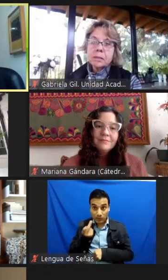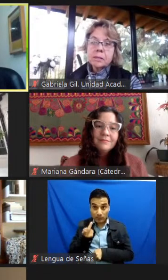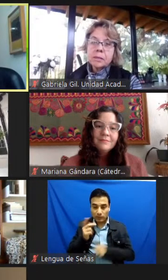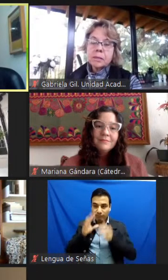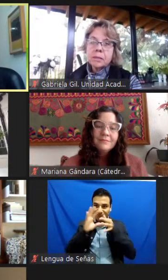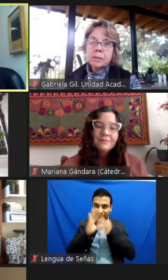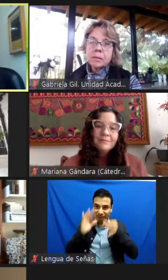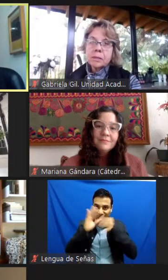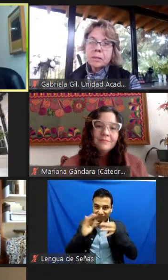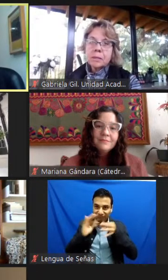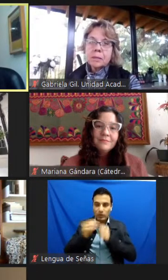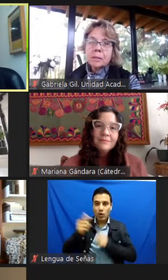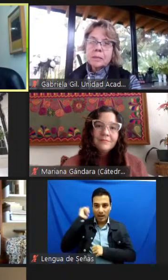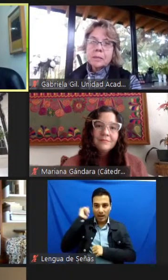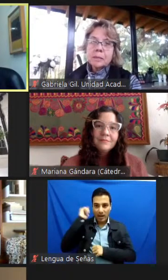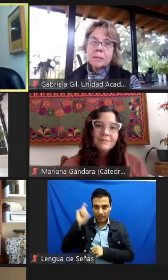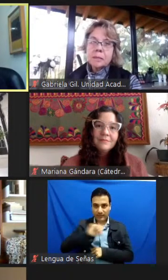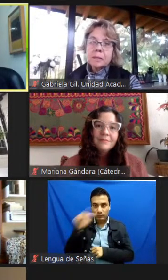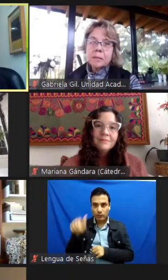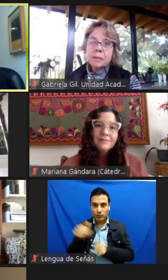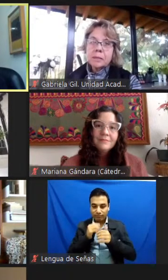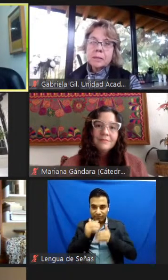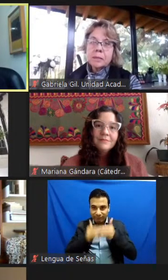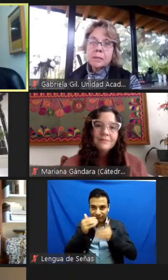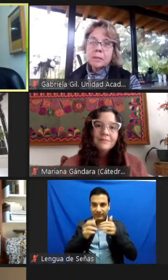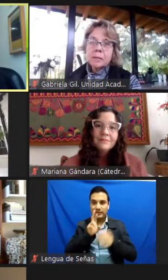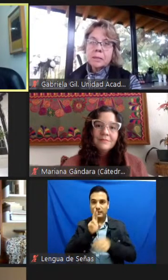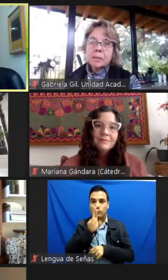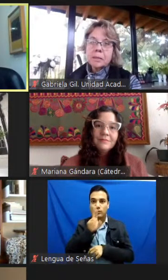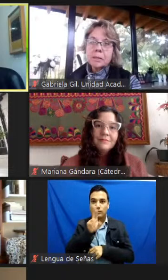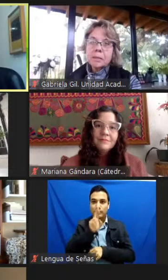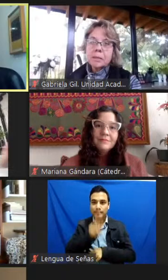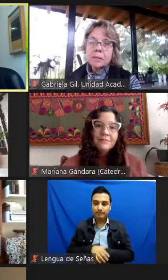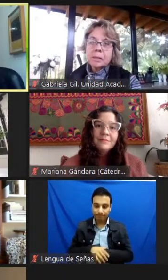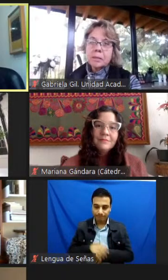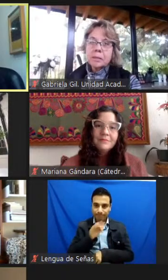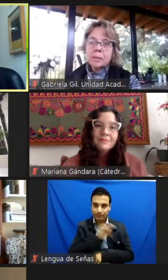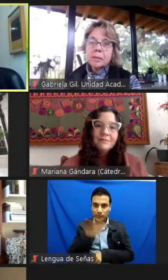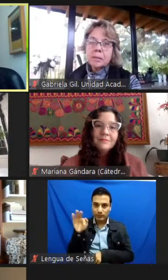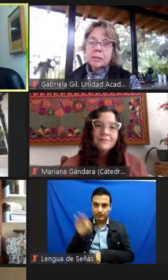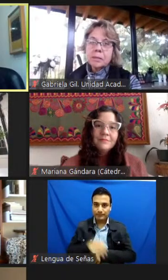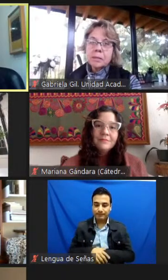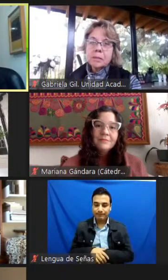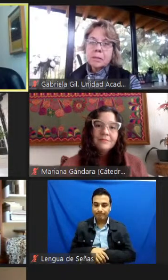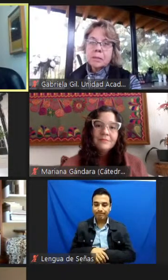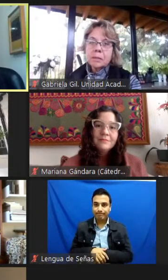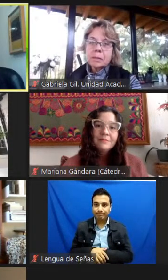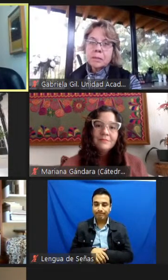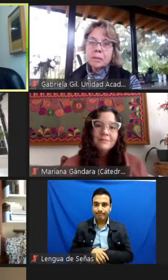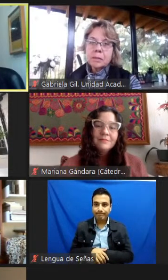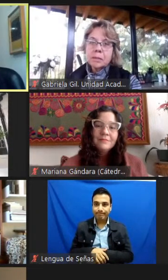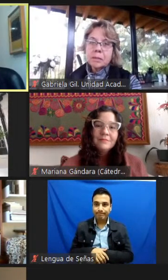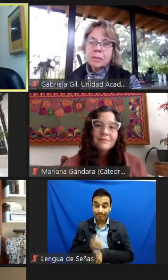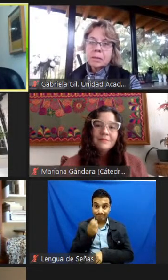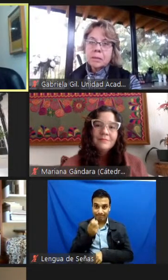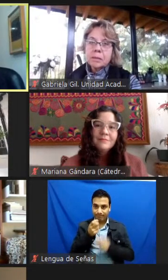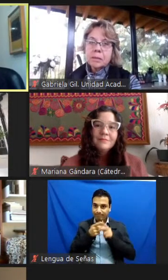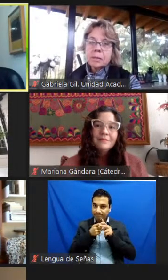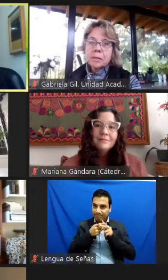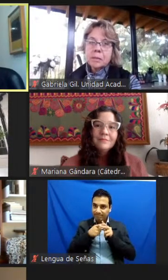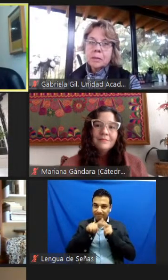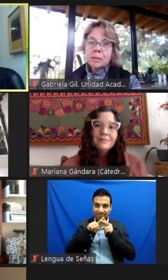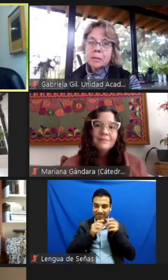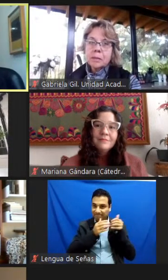hacia posibles respuestas en cada esquina de nuestros contextos. Arrancamos así, con este fantástico marco de acción,